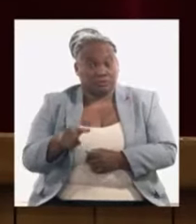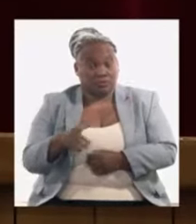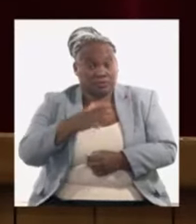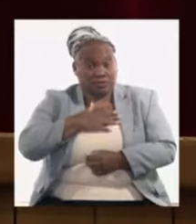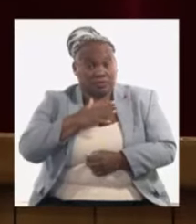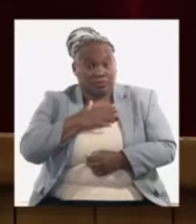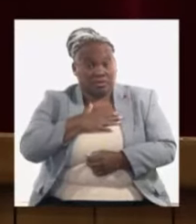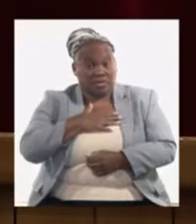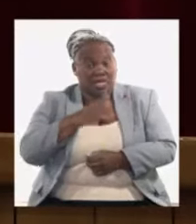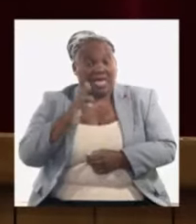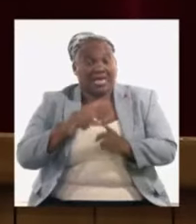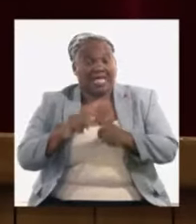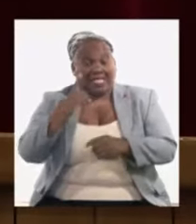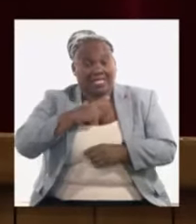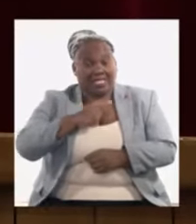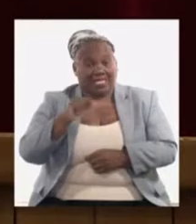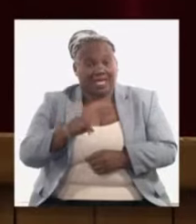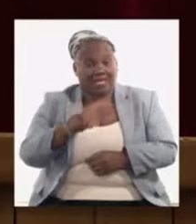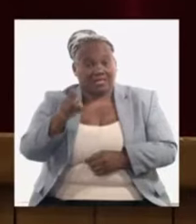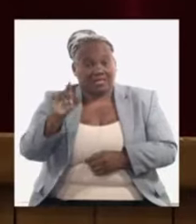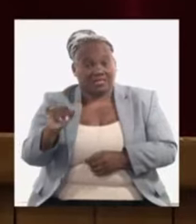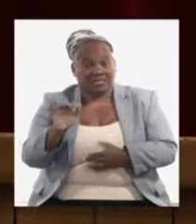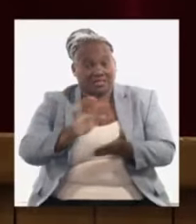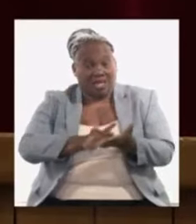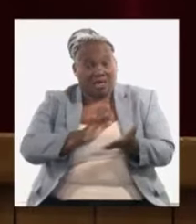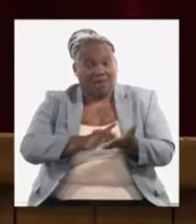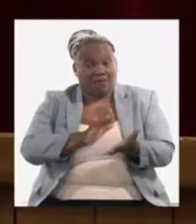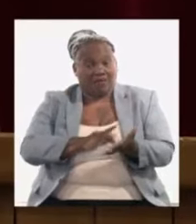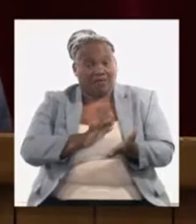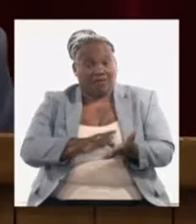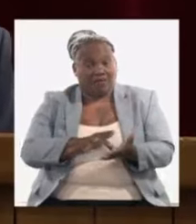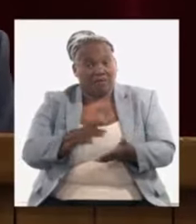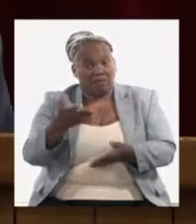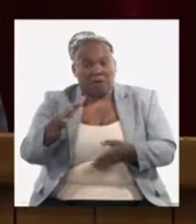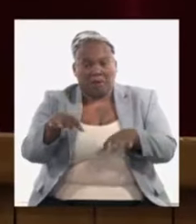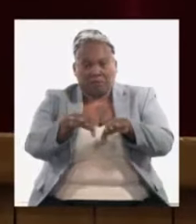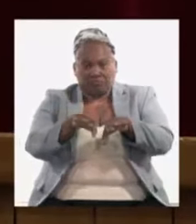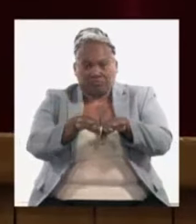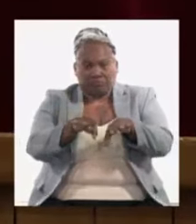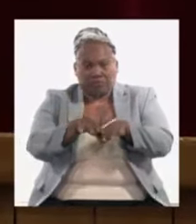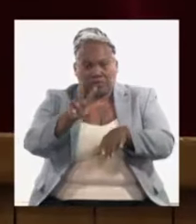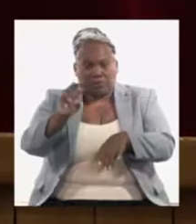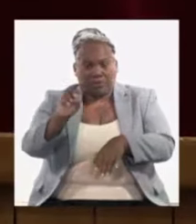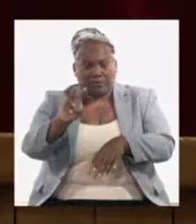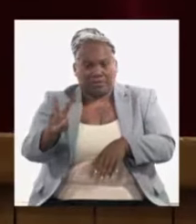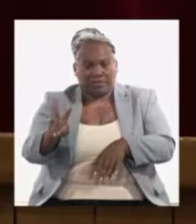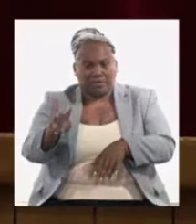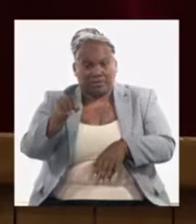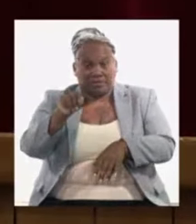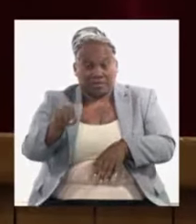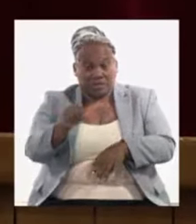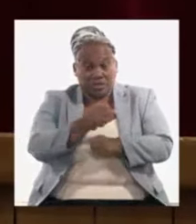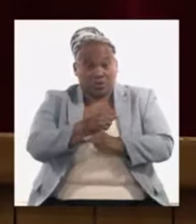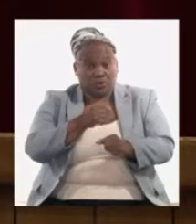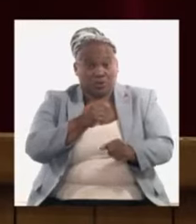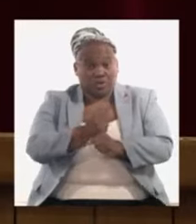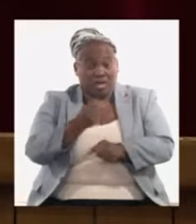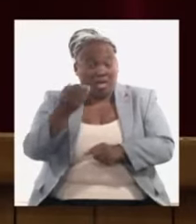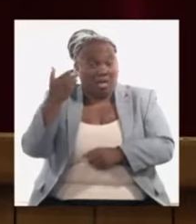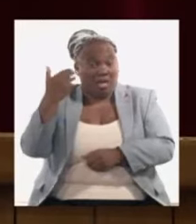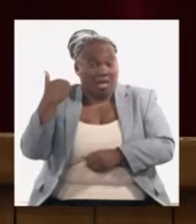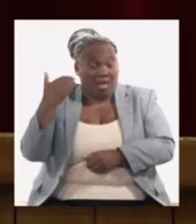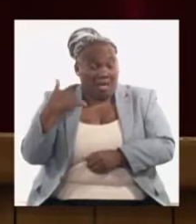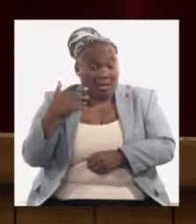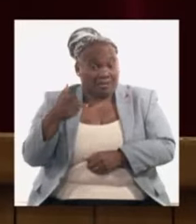promedio sobre ventas está en el entorno de 16 centavos y ahora se sigue similar a 2023 y estamos proyectando utilidades antes de impuestos para la empresa